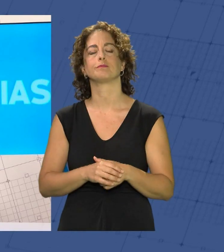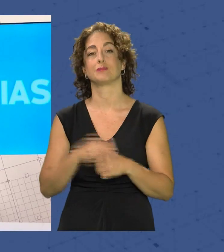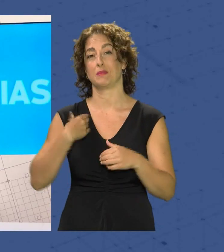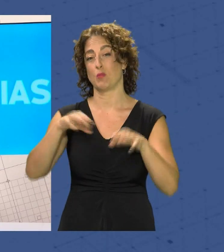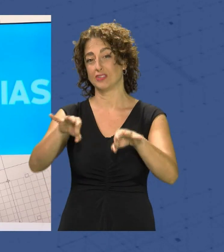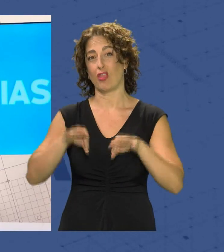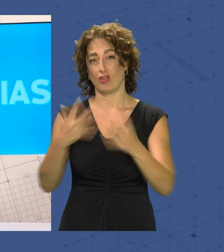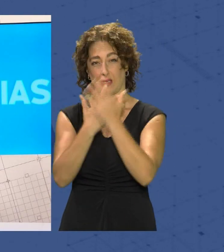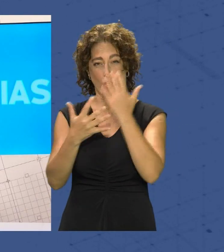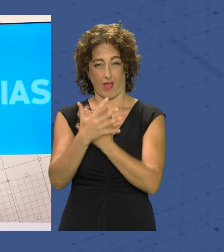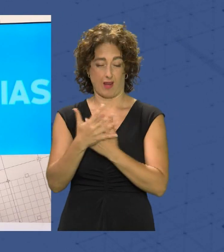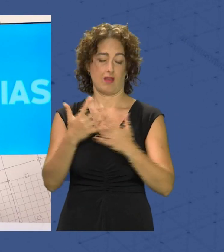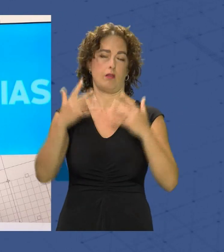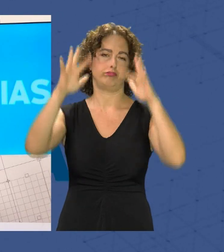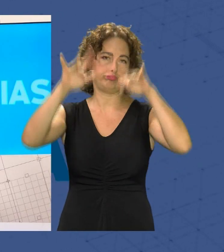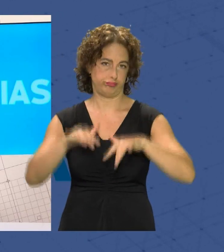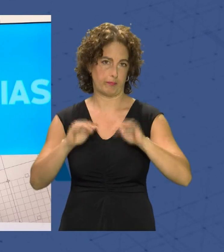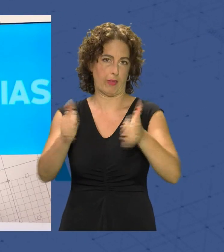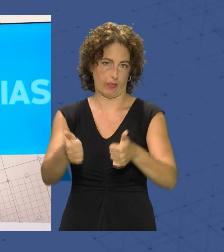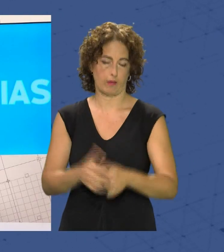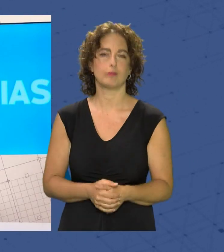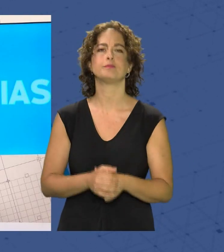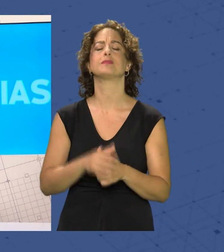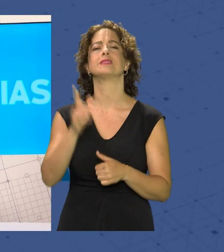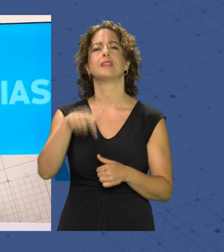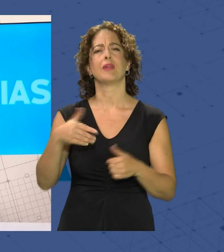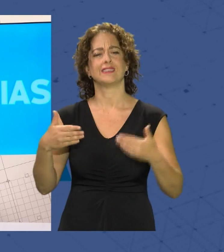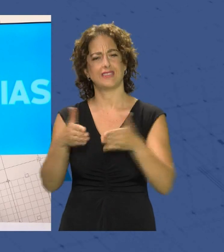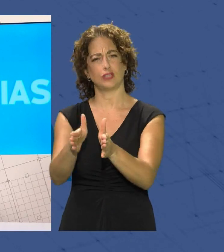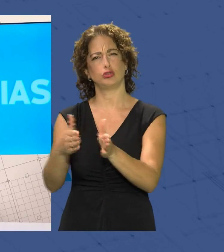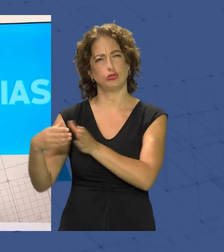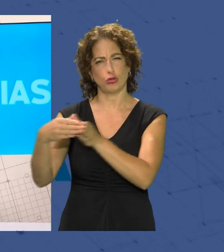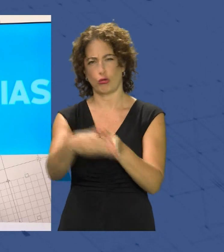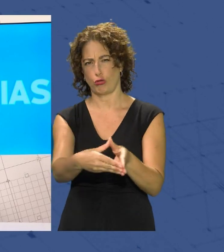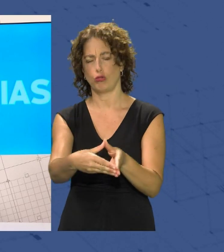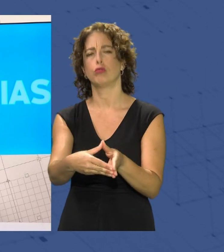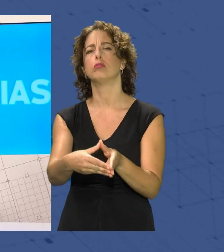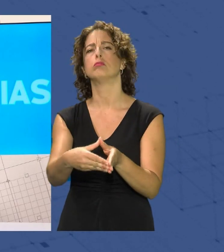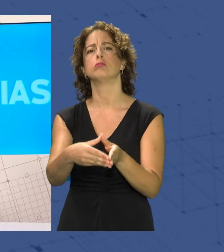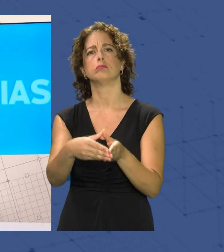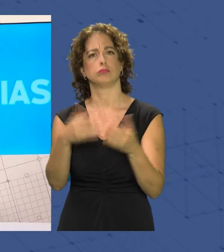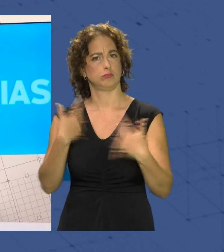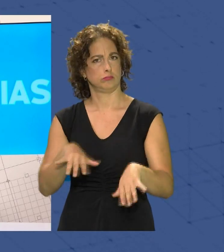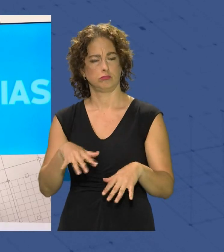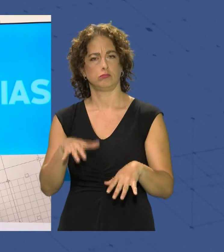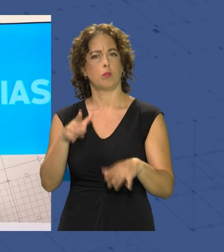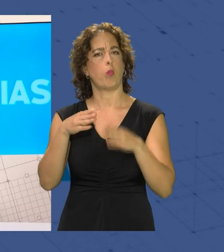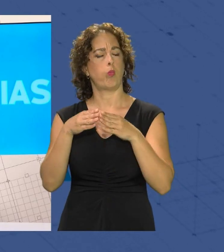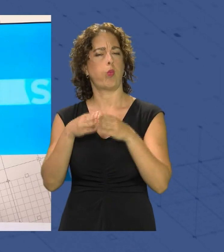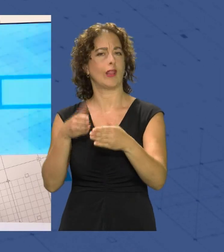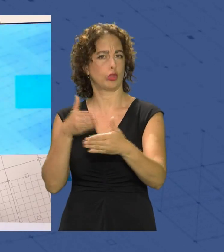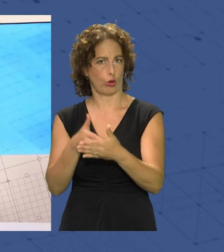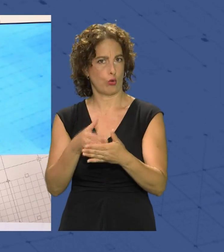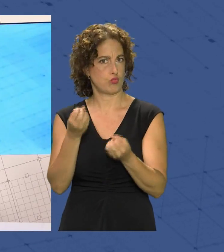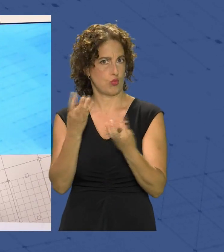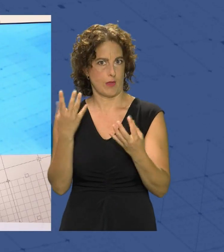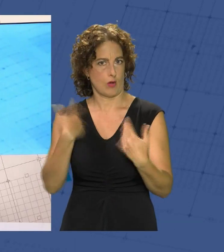intermodal. Además, les contábamos que la operación de paso del estrecho está registrando en el puerto números